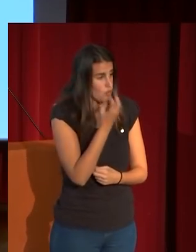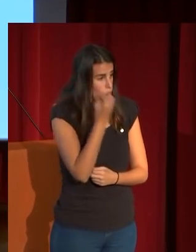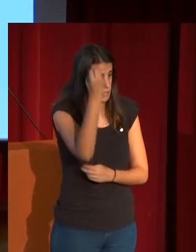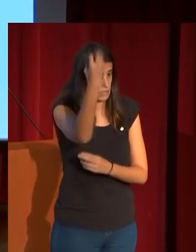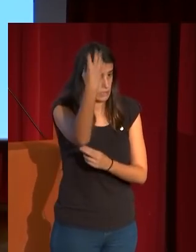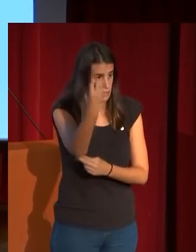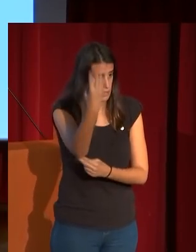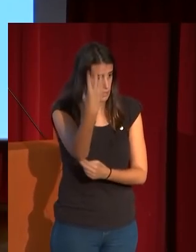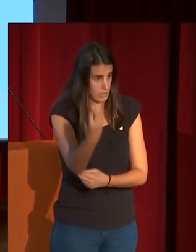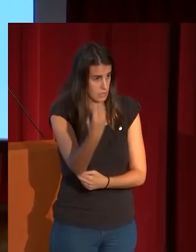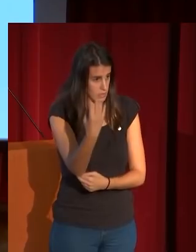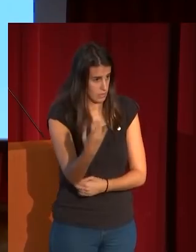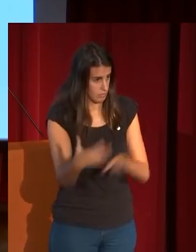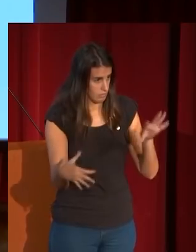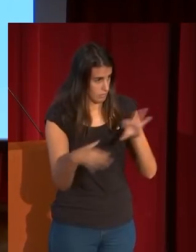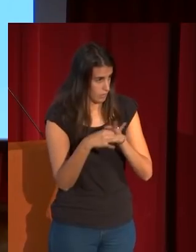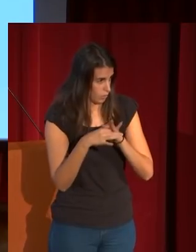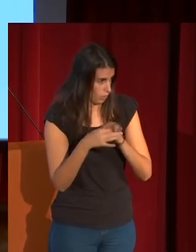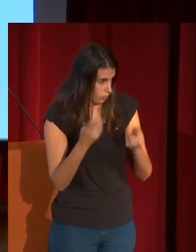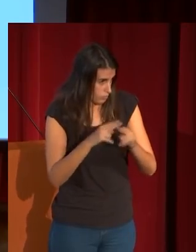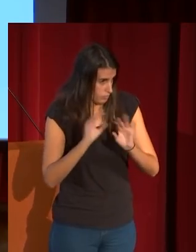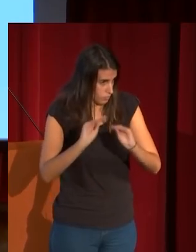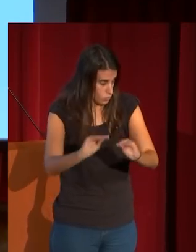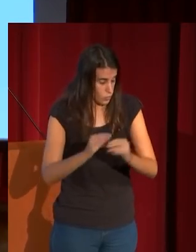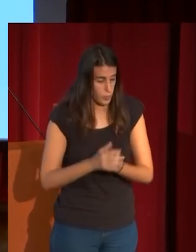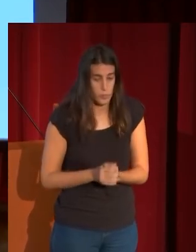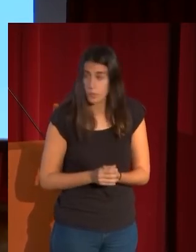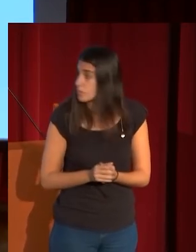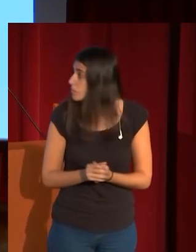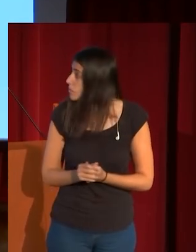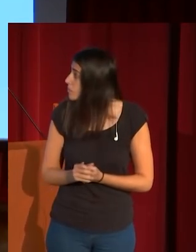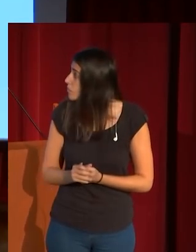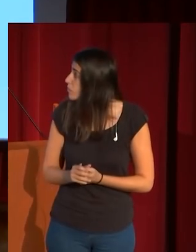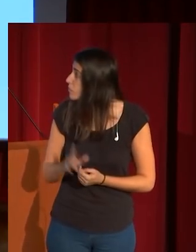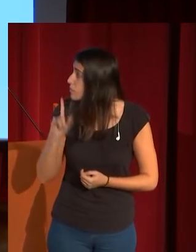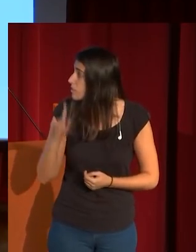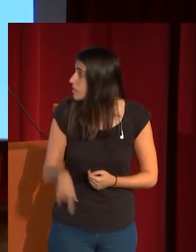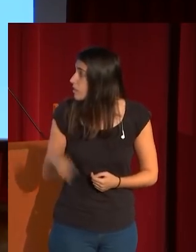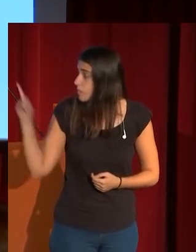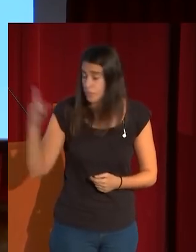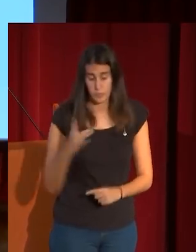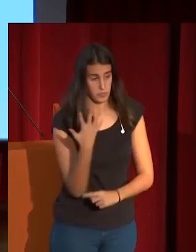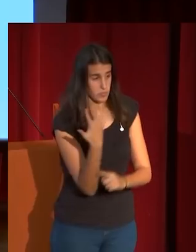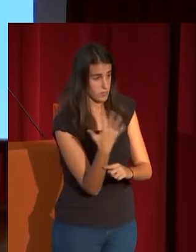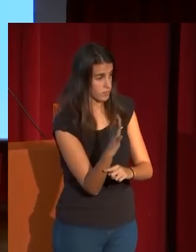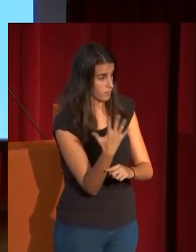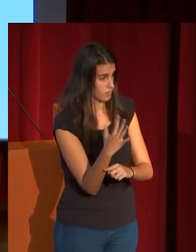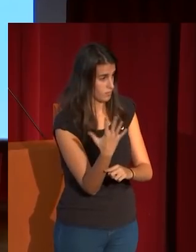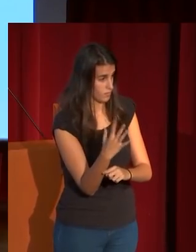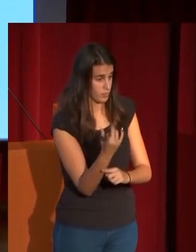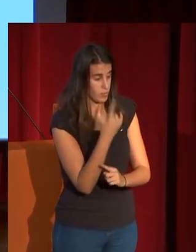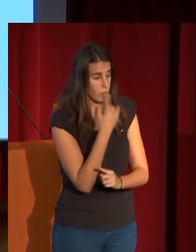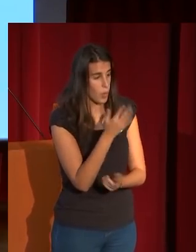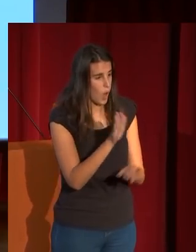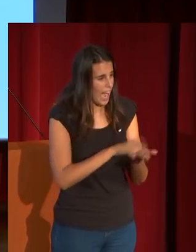macelli de flores y también ven el arroz el arroz que da que tiran y